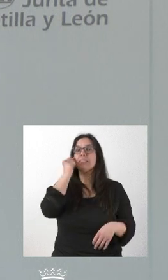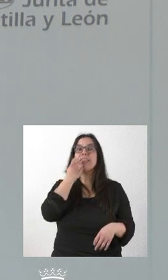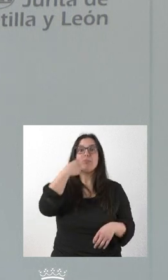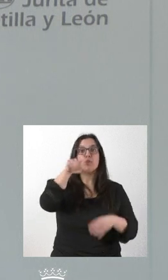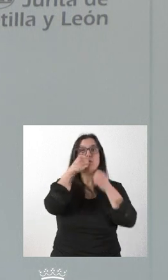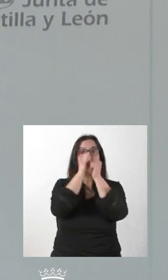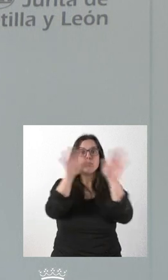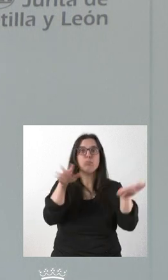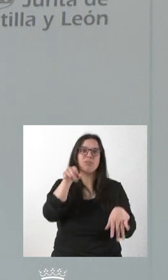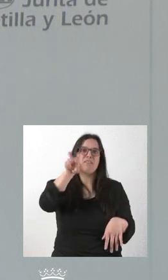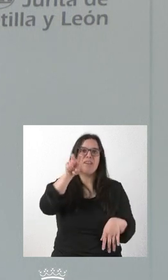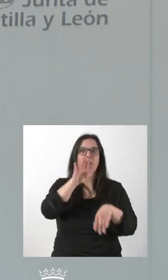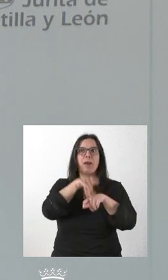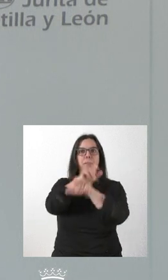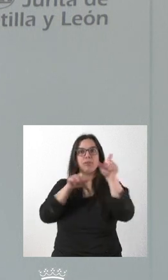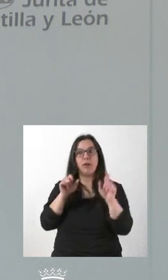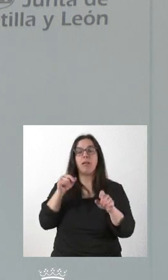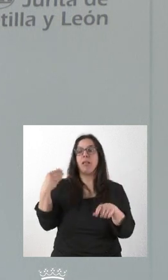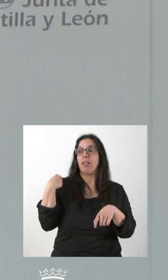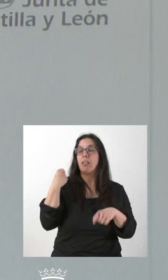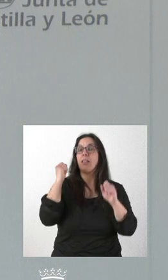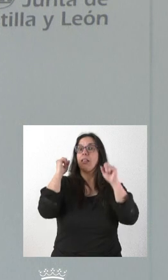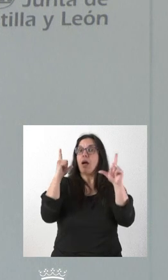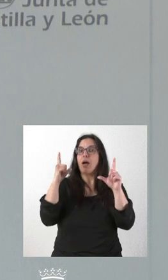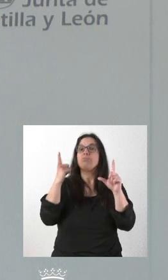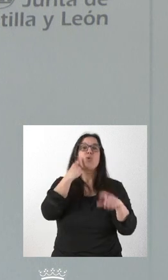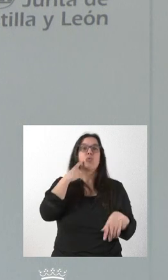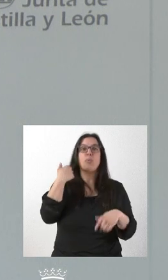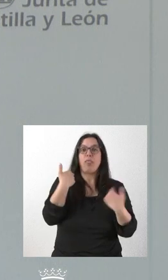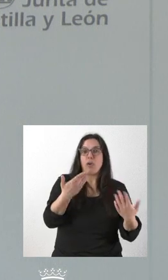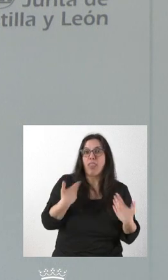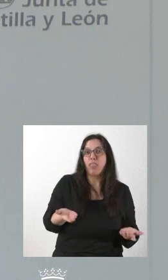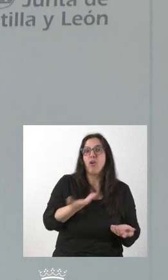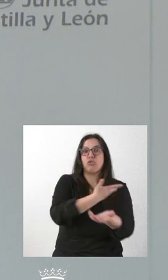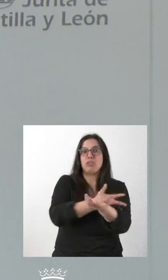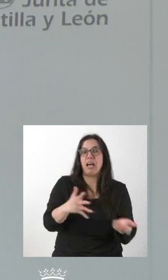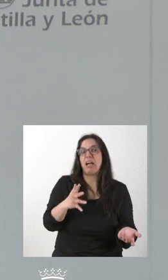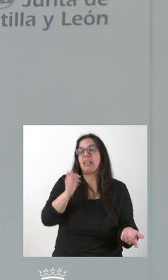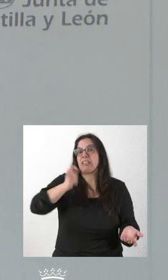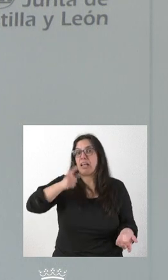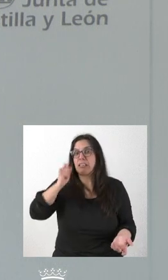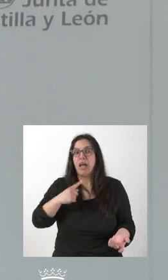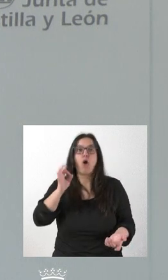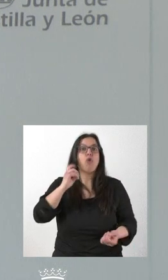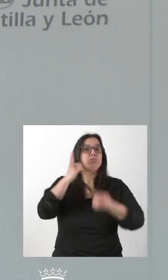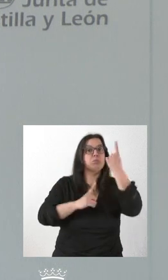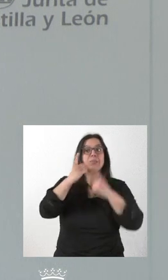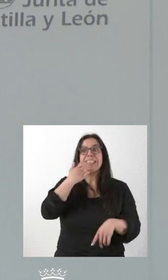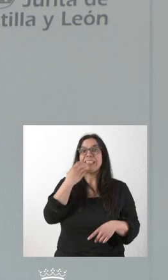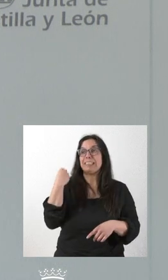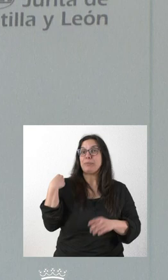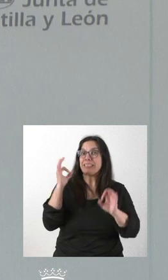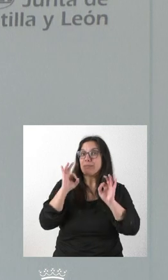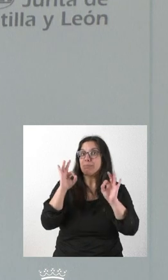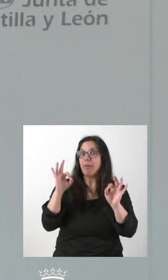son útiles. Que el ciudadano que está acostumbrado a la donación o que dona de una forma esporádica, cuando hay un llamamiento